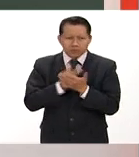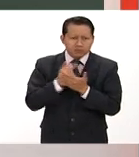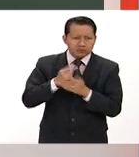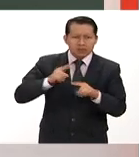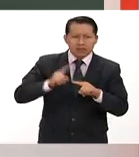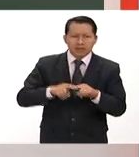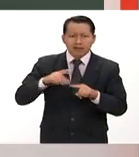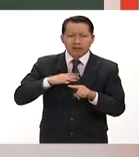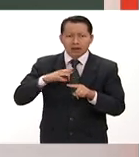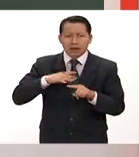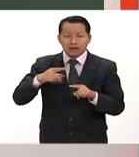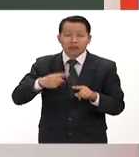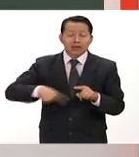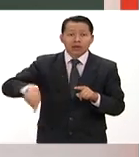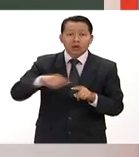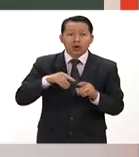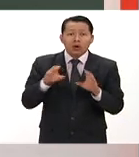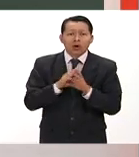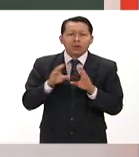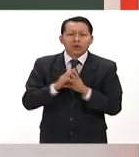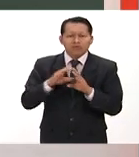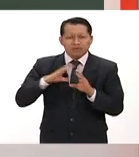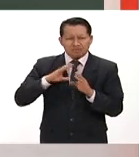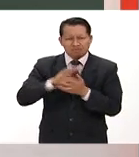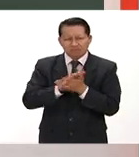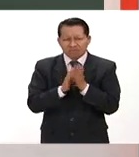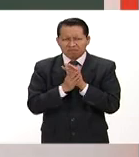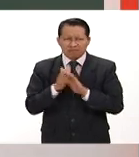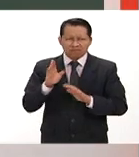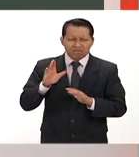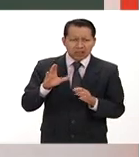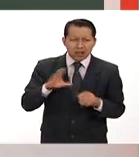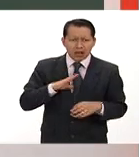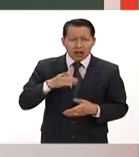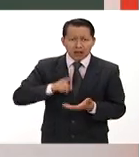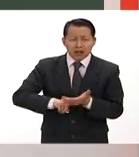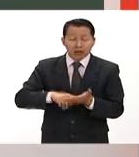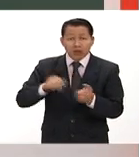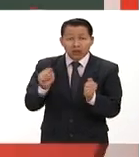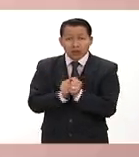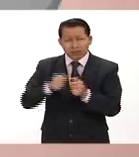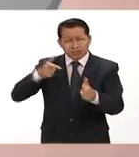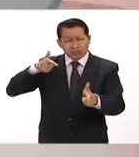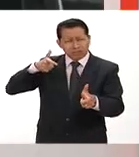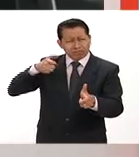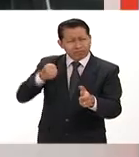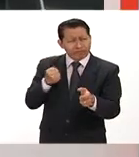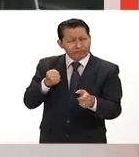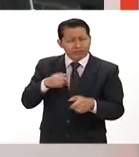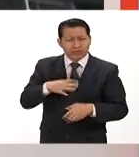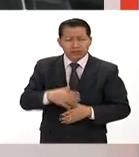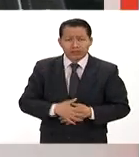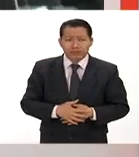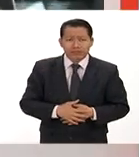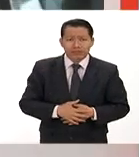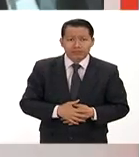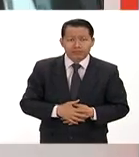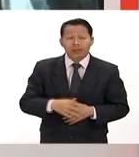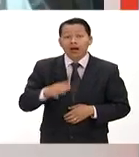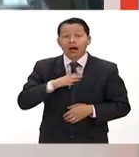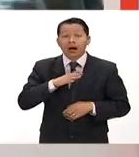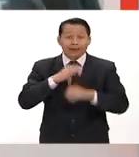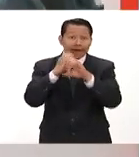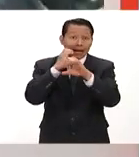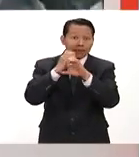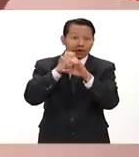enfermos, insanos, bestias, criminales, con armas de alto calibre. Reactivan corridas de camiones